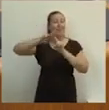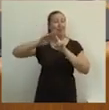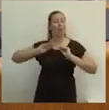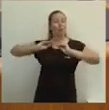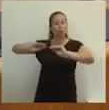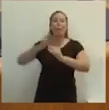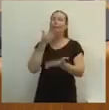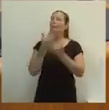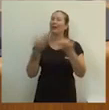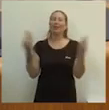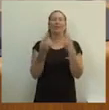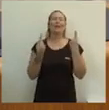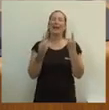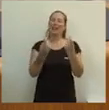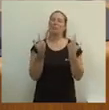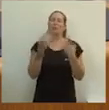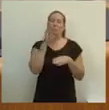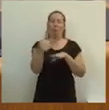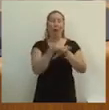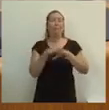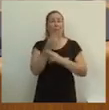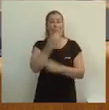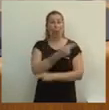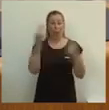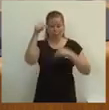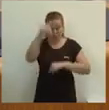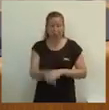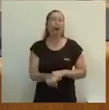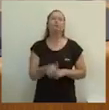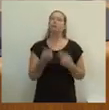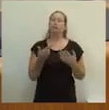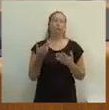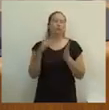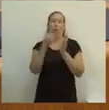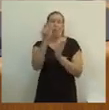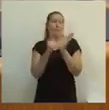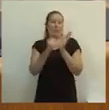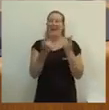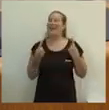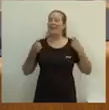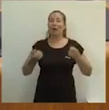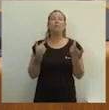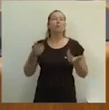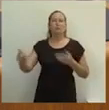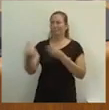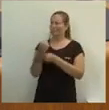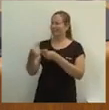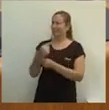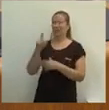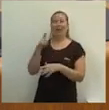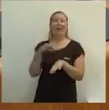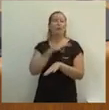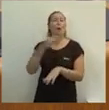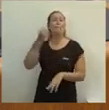es requerir per gestionar la Administració Pública Valenciana. Sus críticas, senyora Bonic, lamento dir-li que carecían ja